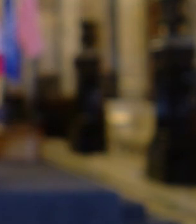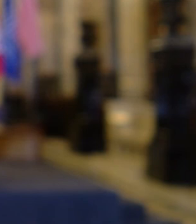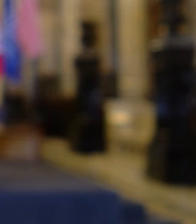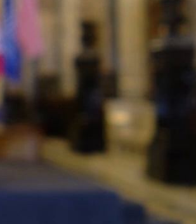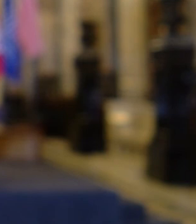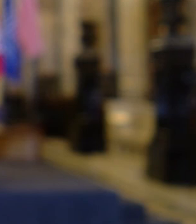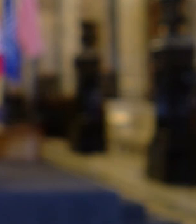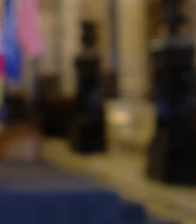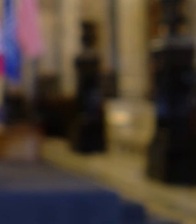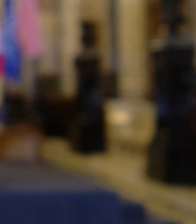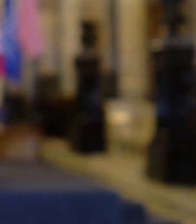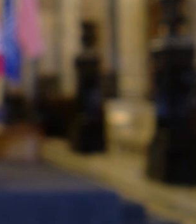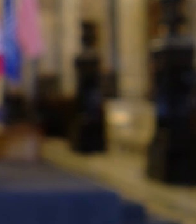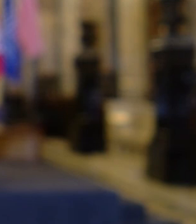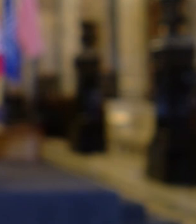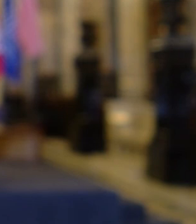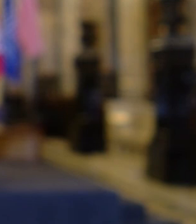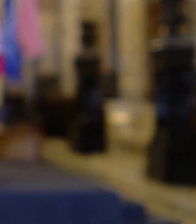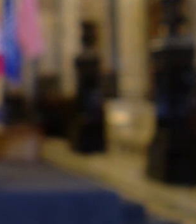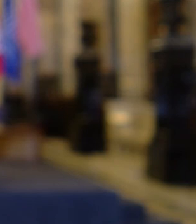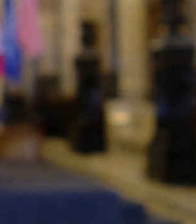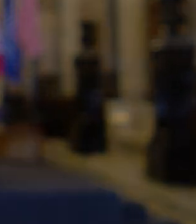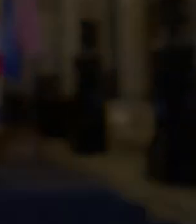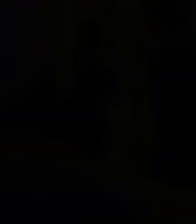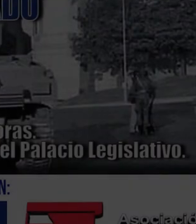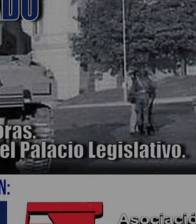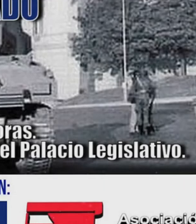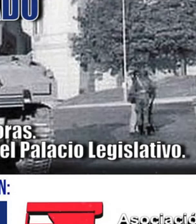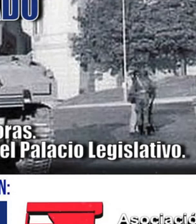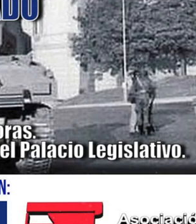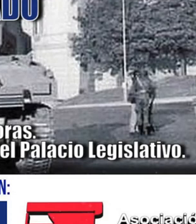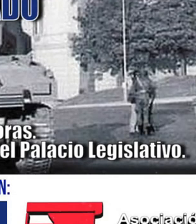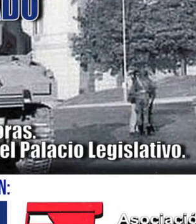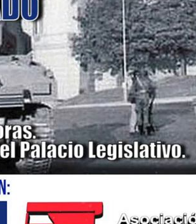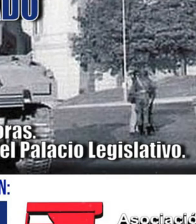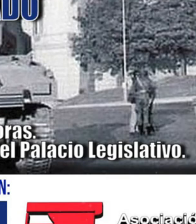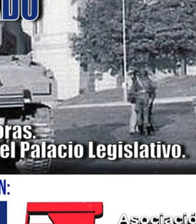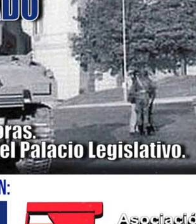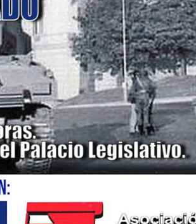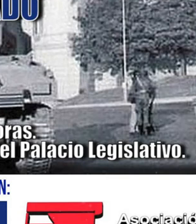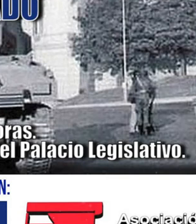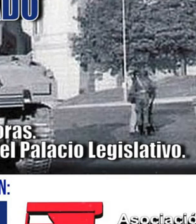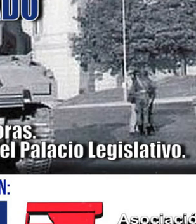Gracias por Gracias por ver